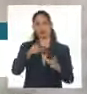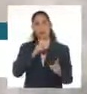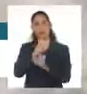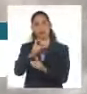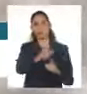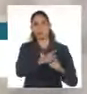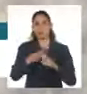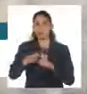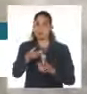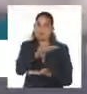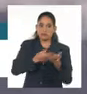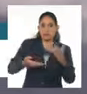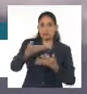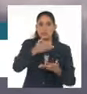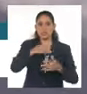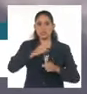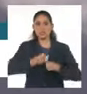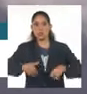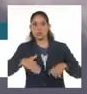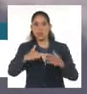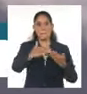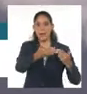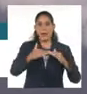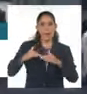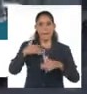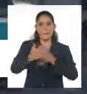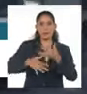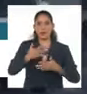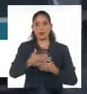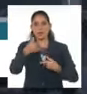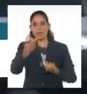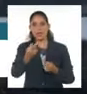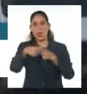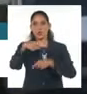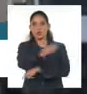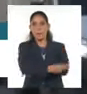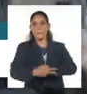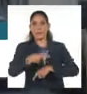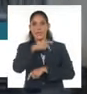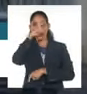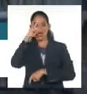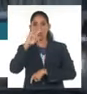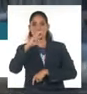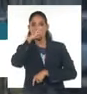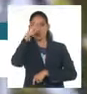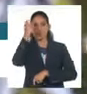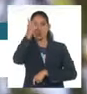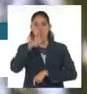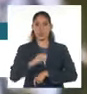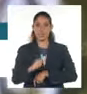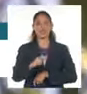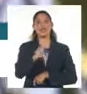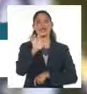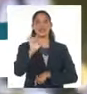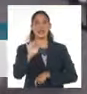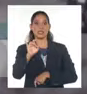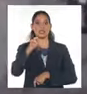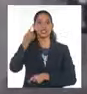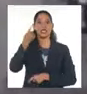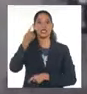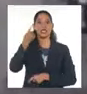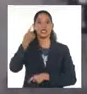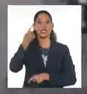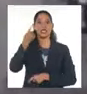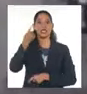resolución del conflicto fue convocado por suiza el 15 y 16 del pasado junio y en esa ocasión tampoco se